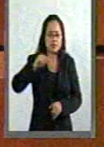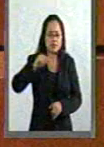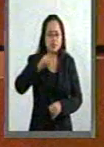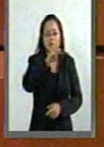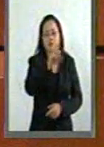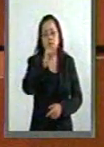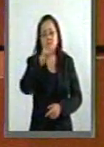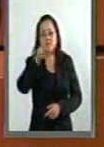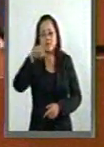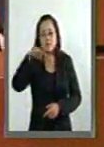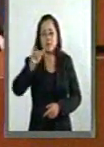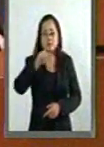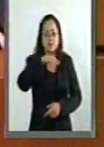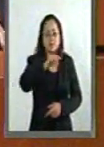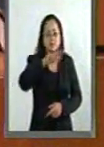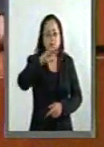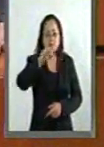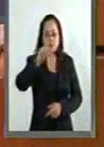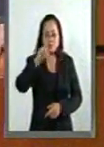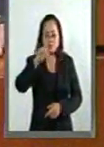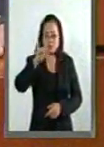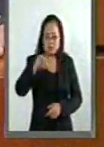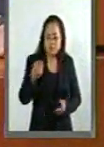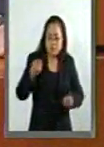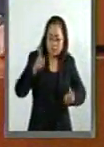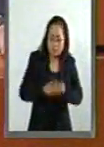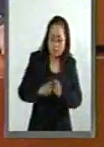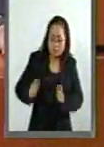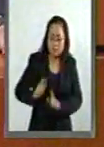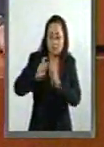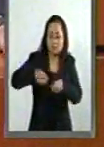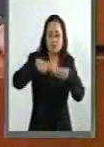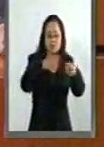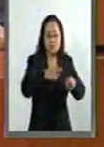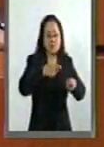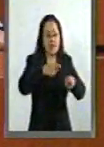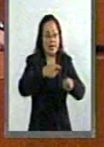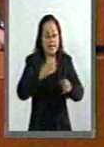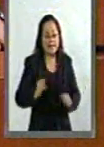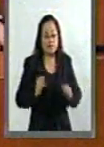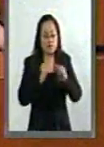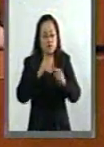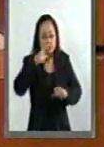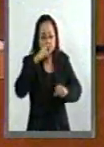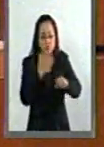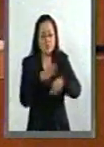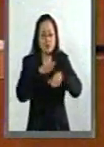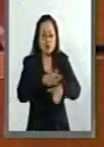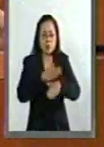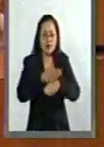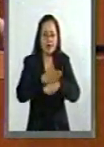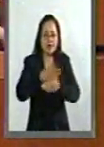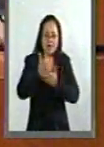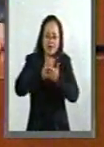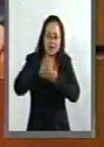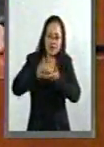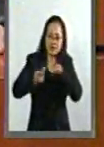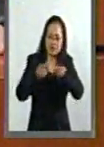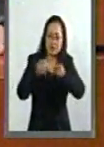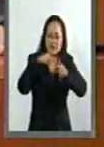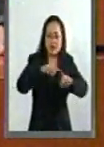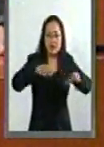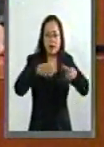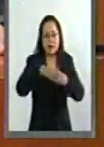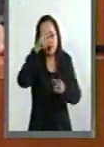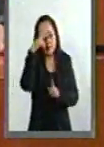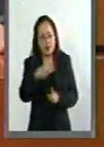...merodio para ocupar un espacio en la institución responsable de las estadísticas en México y que al día de hoy goza